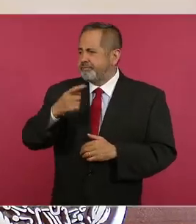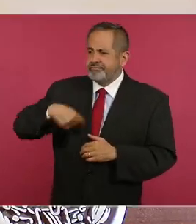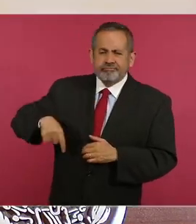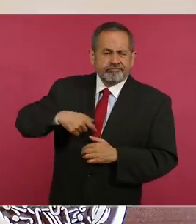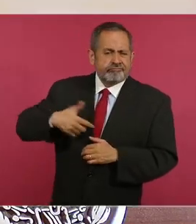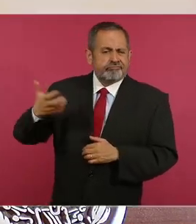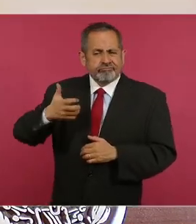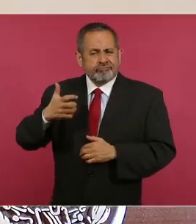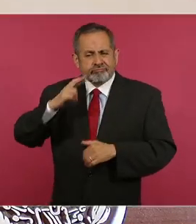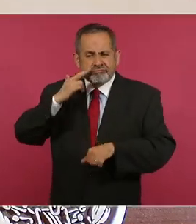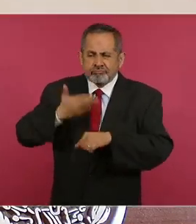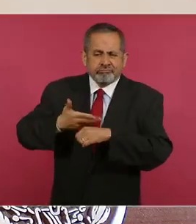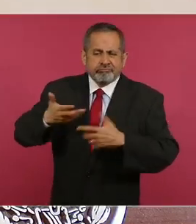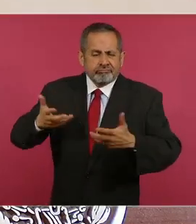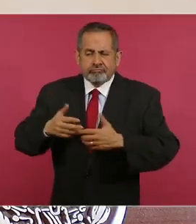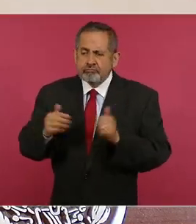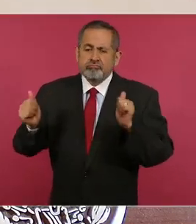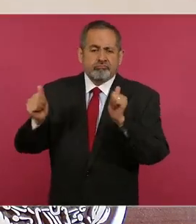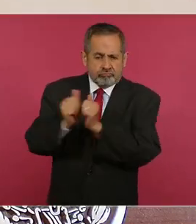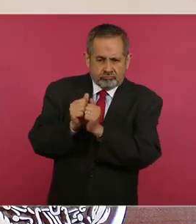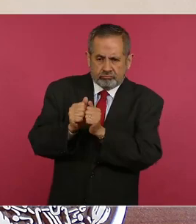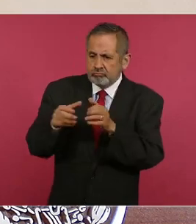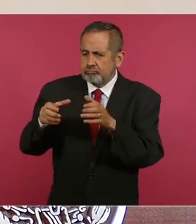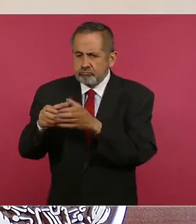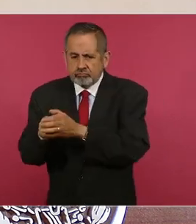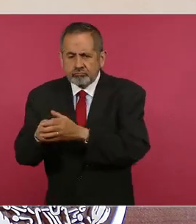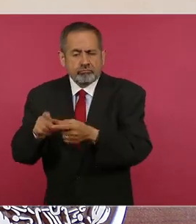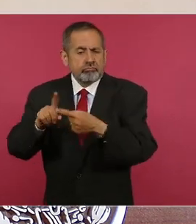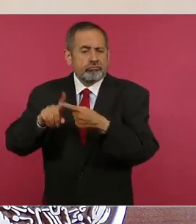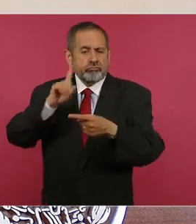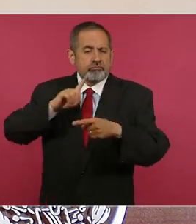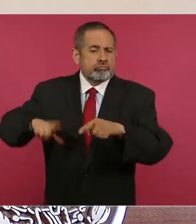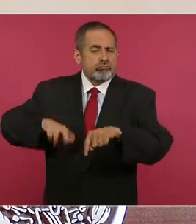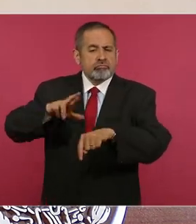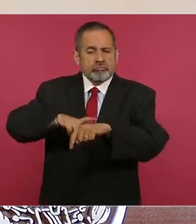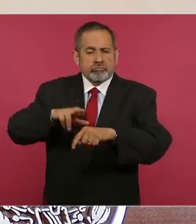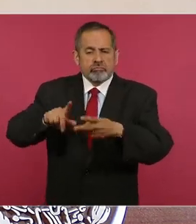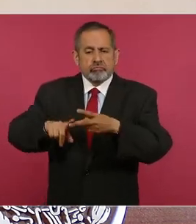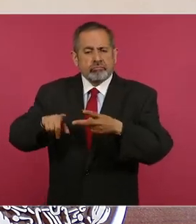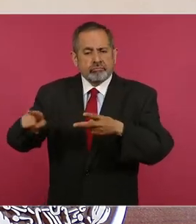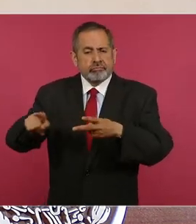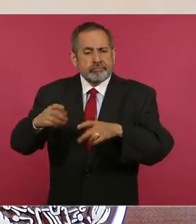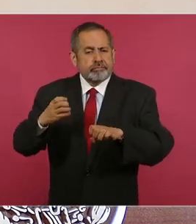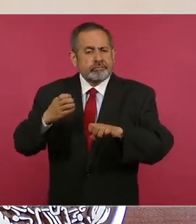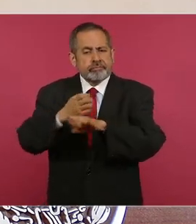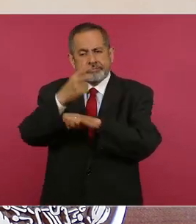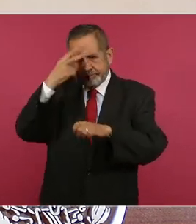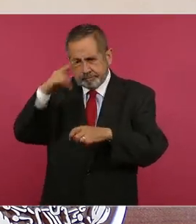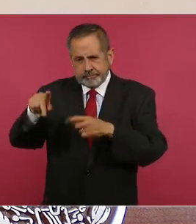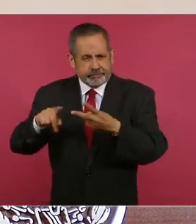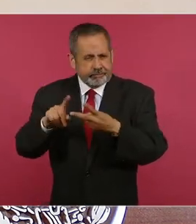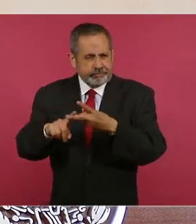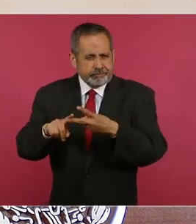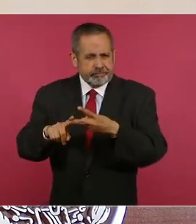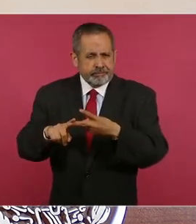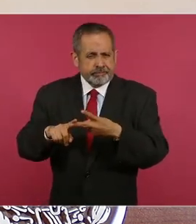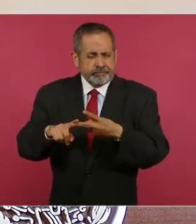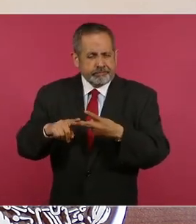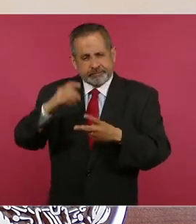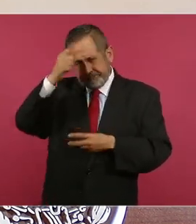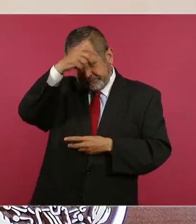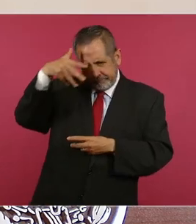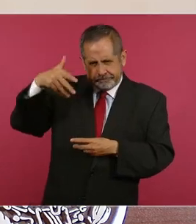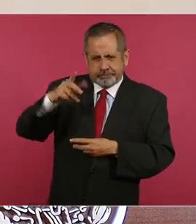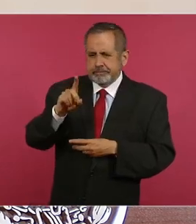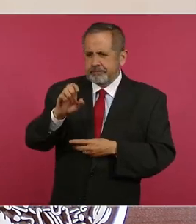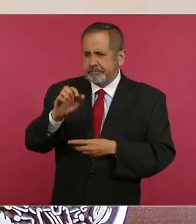realizando en conjunto con la ciudadana gobernadora por el momento del Estado de México, la maestra Delfina